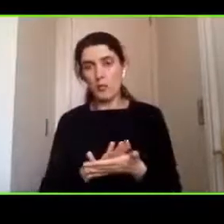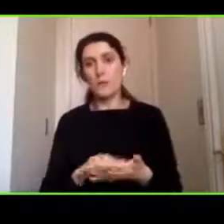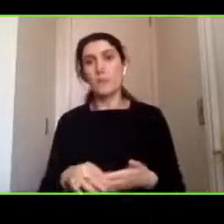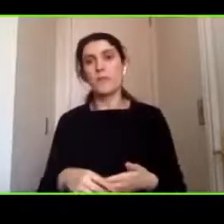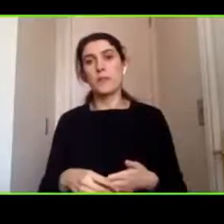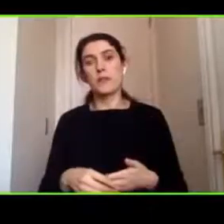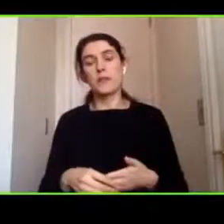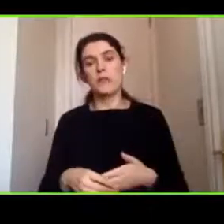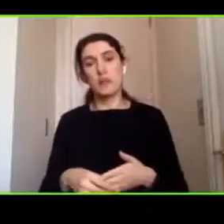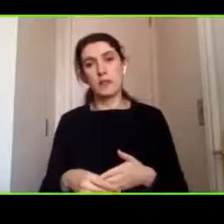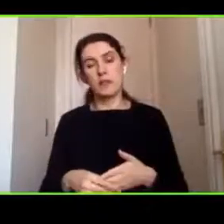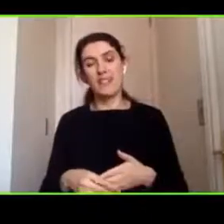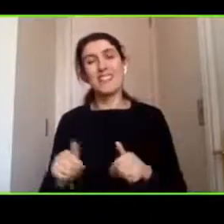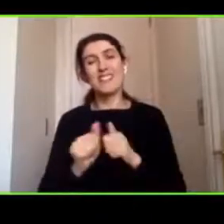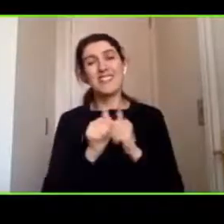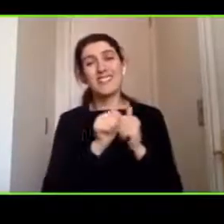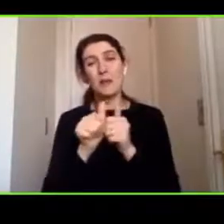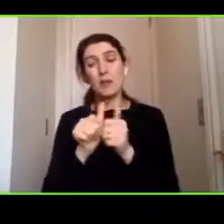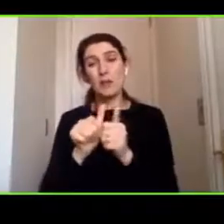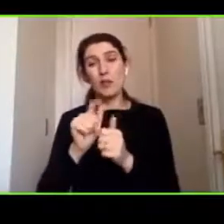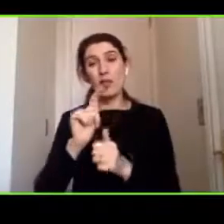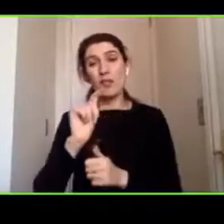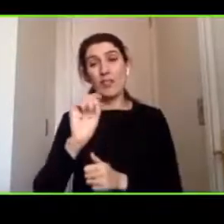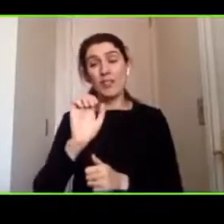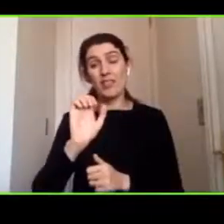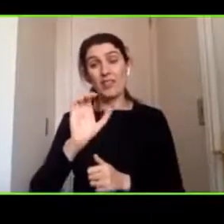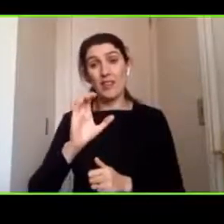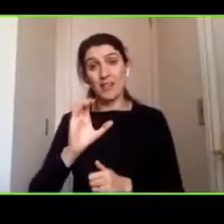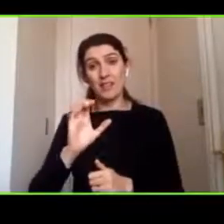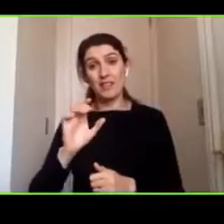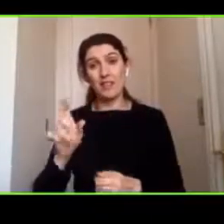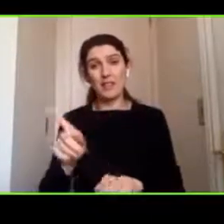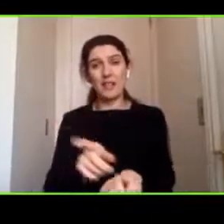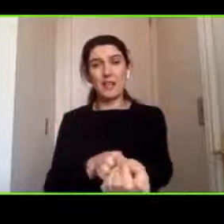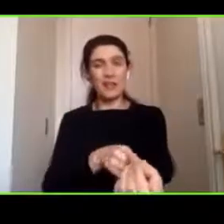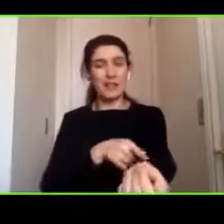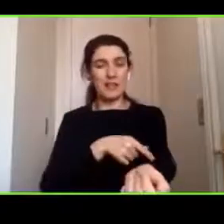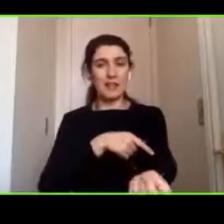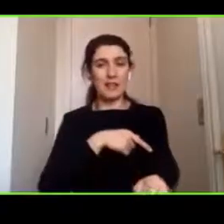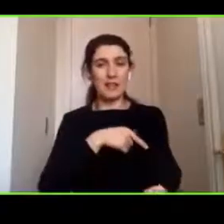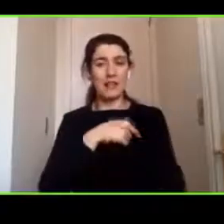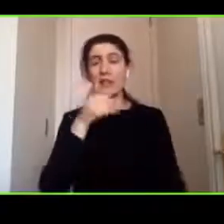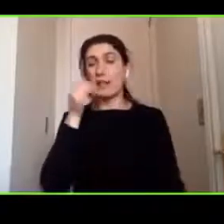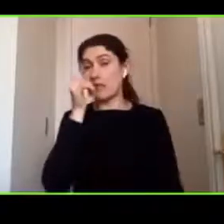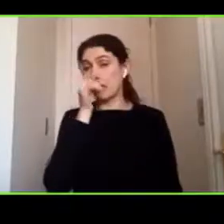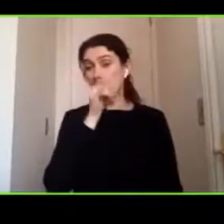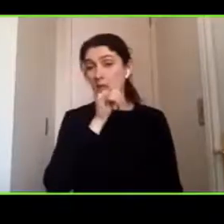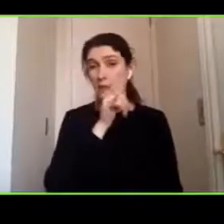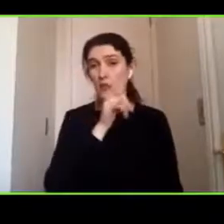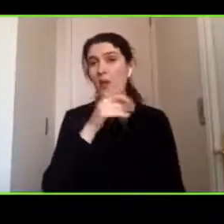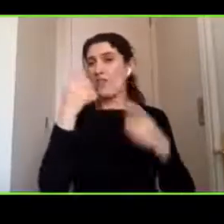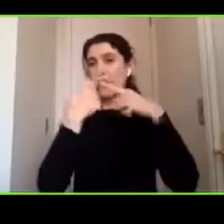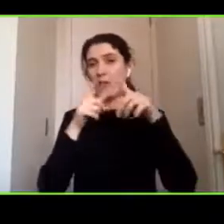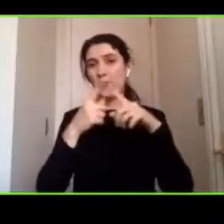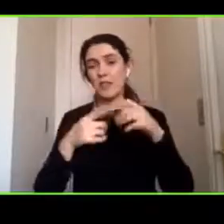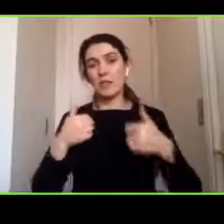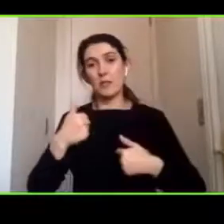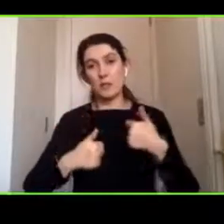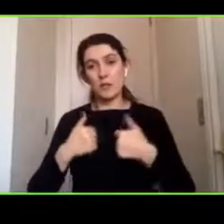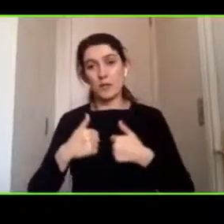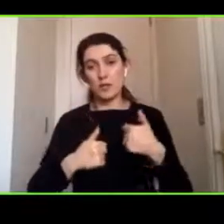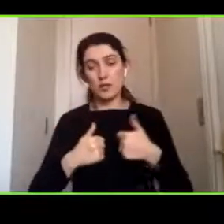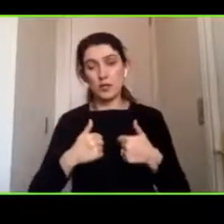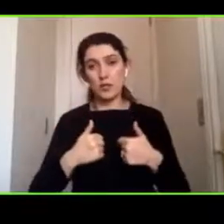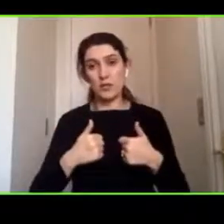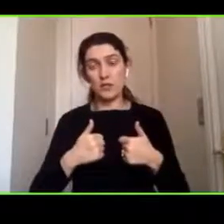seguimiento de un TEC es a largo plazo y multidisciplinario y su